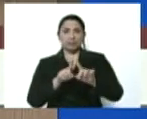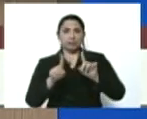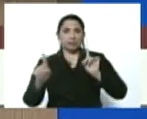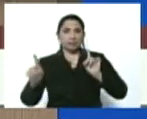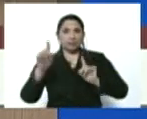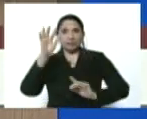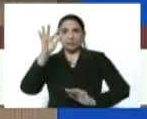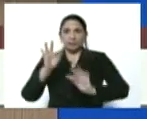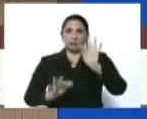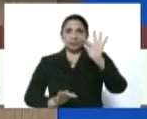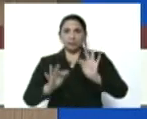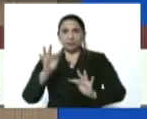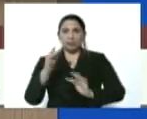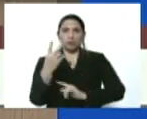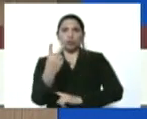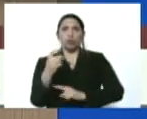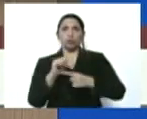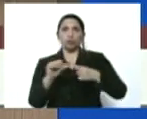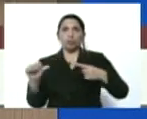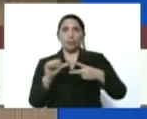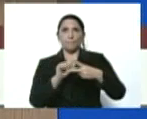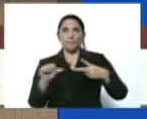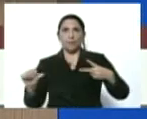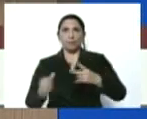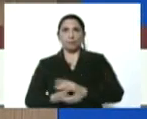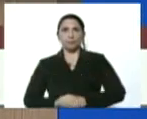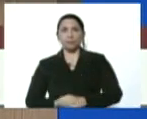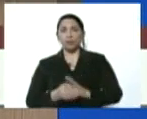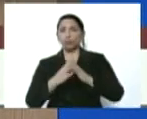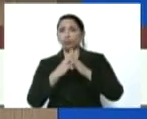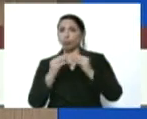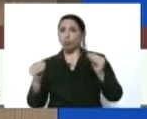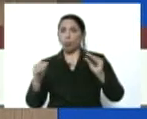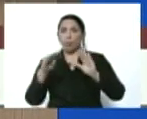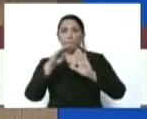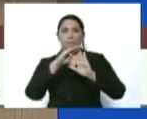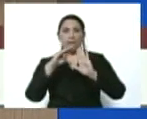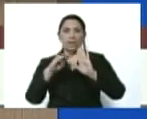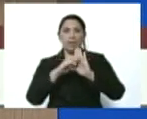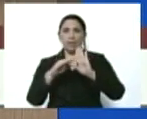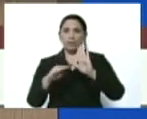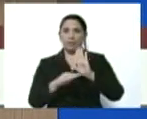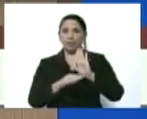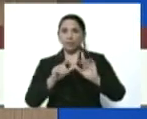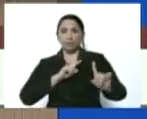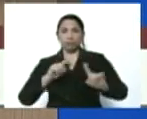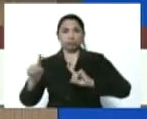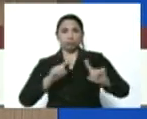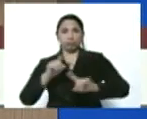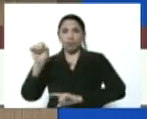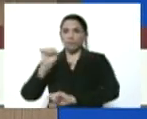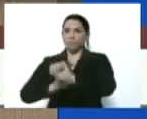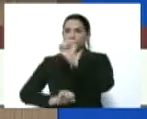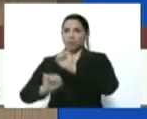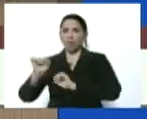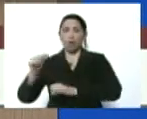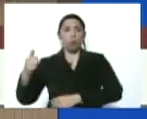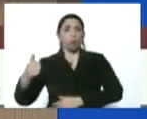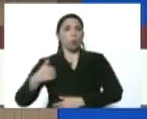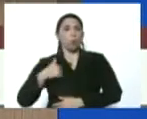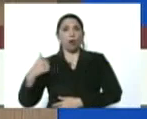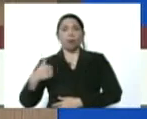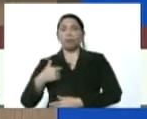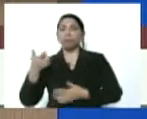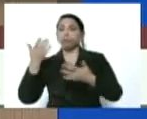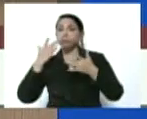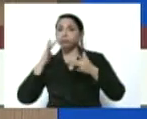físico de dos semanas. Todas las medidas están dirigidas a evitar cualquier posibilidad